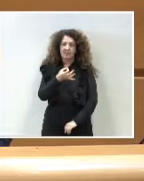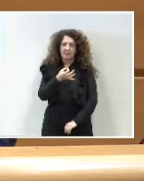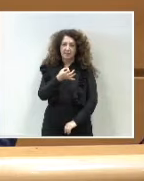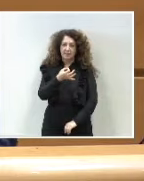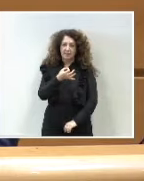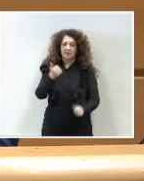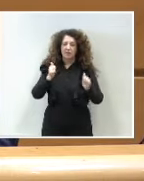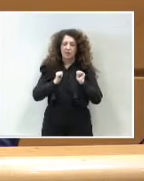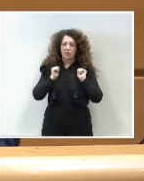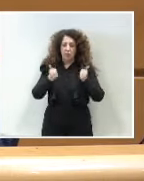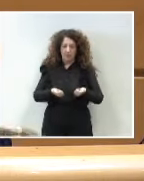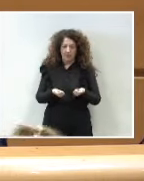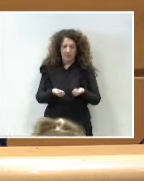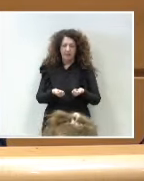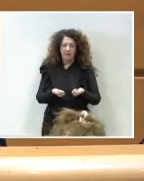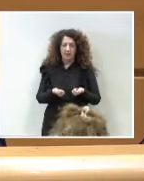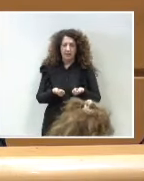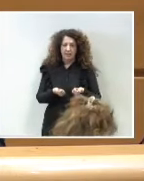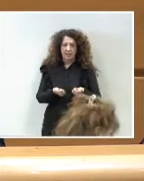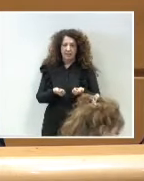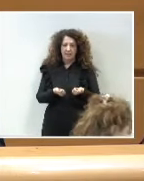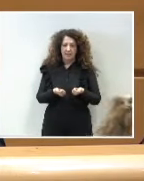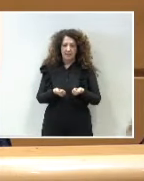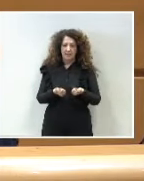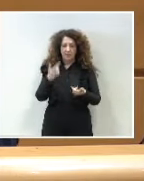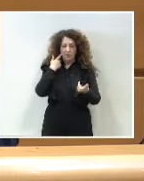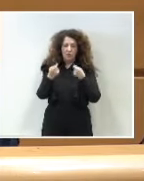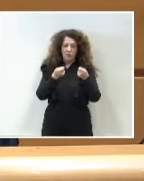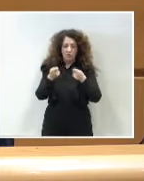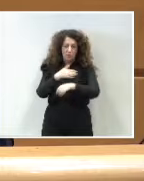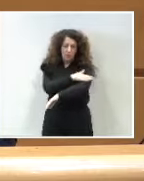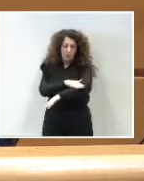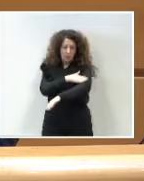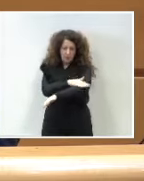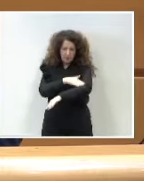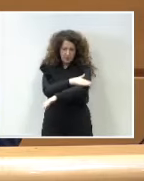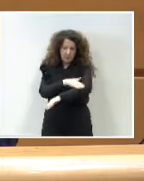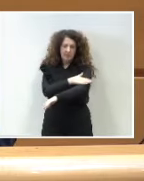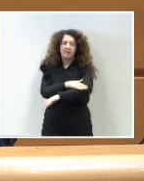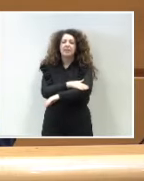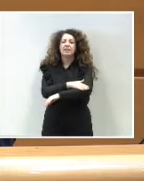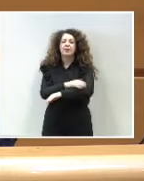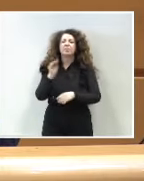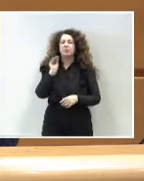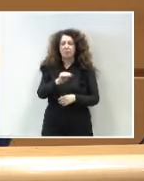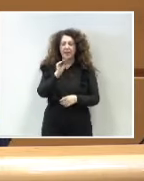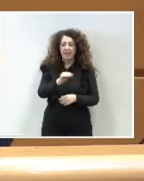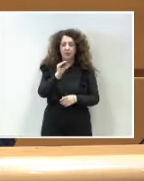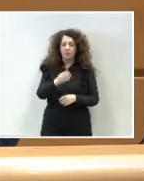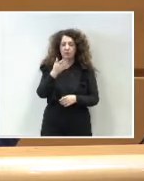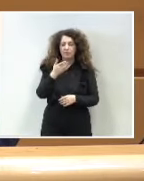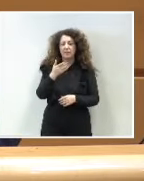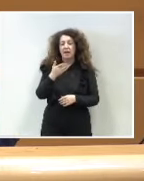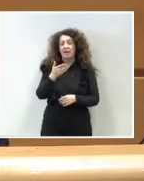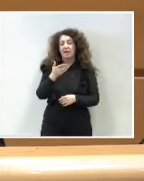Vamos a comenzar la parte del pleno correspondiente al control del Gobierno y a continuación corresponde formular la siguiente pregunta al presidente